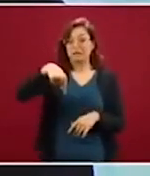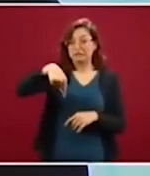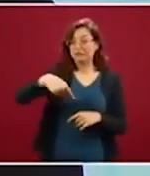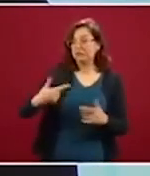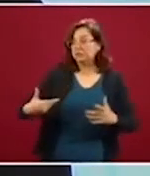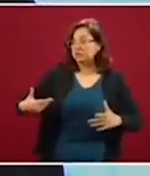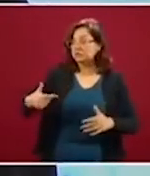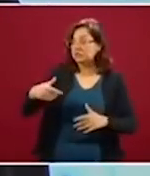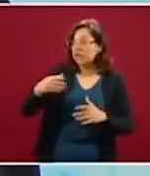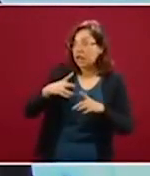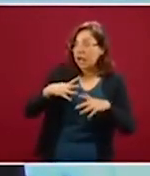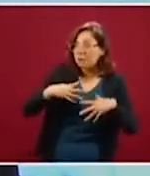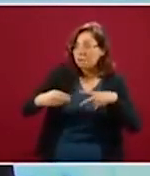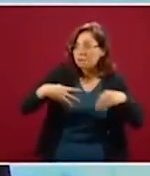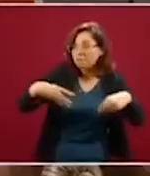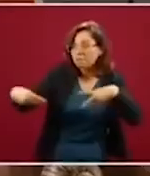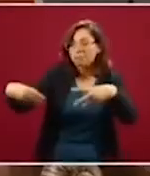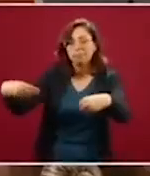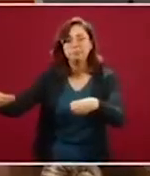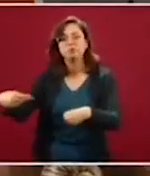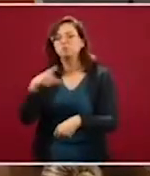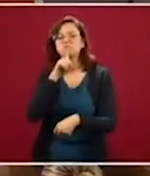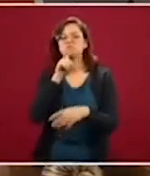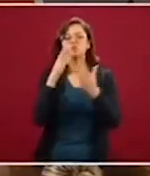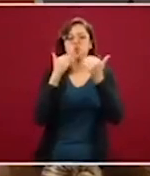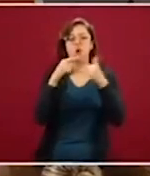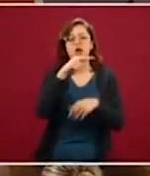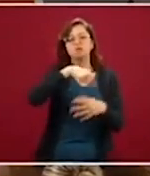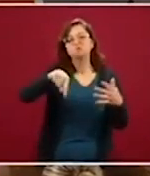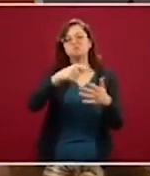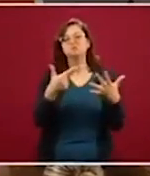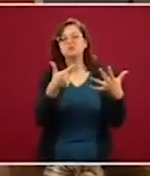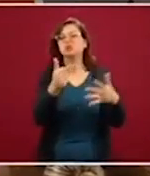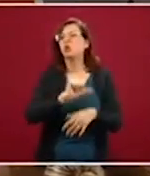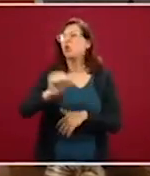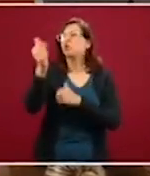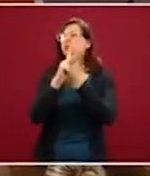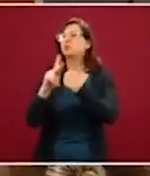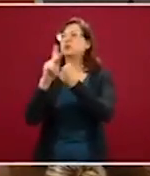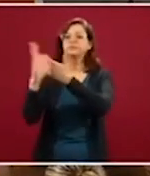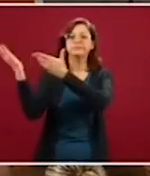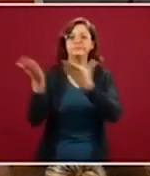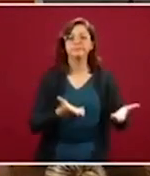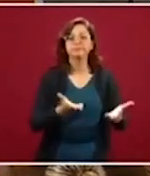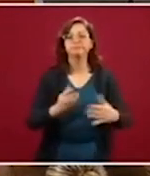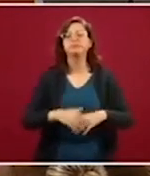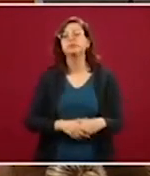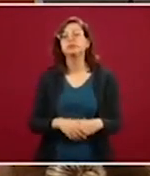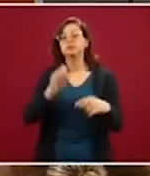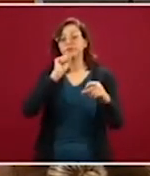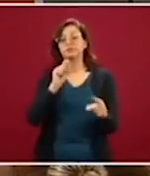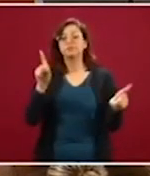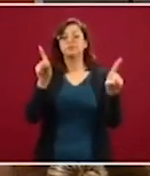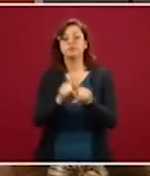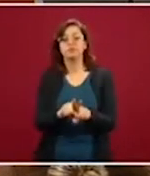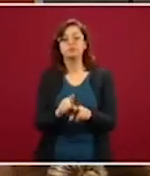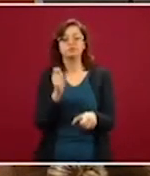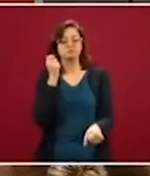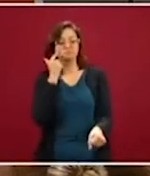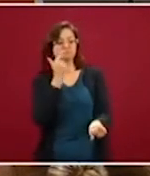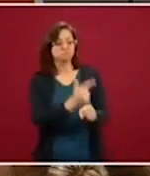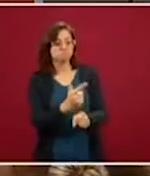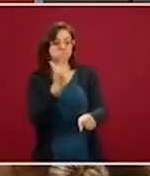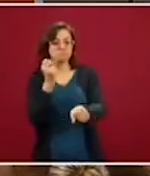no ha habido transmisión comunitaria. También hemos explicado que esto lo vigilamos a través de la detección temprana de casos,